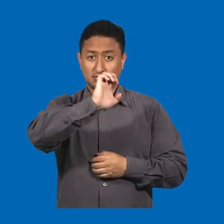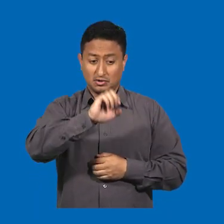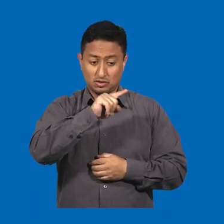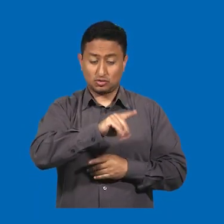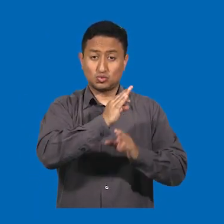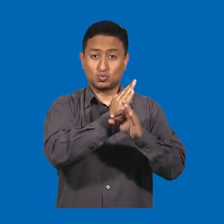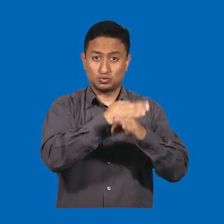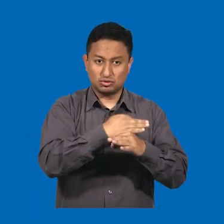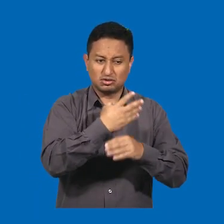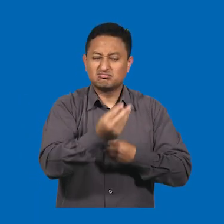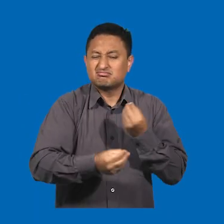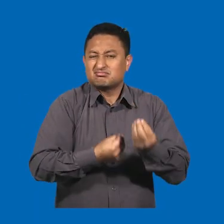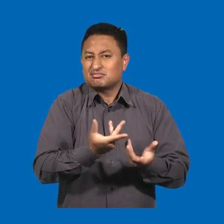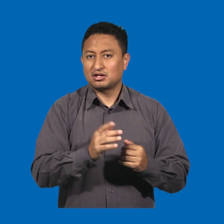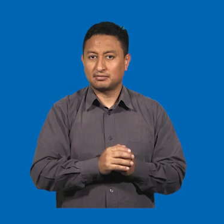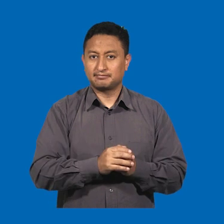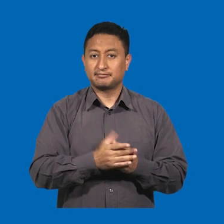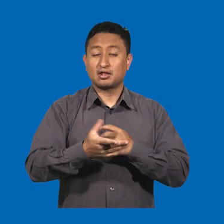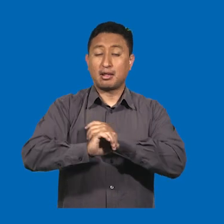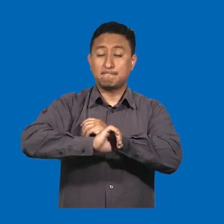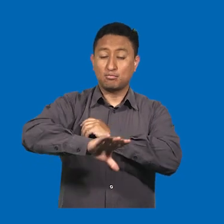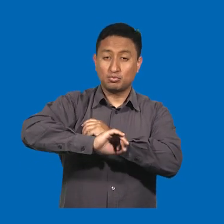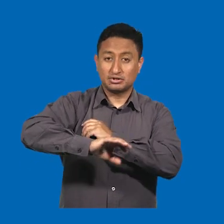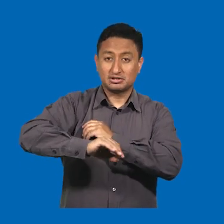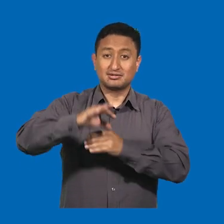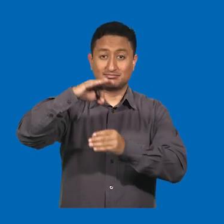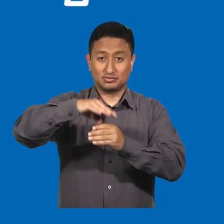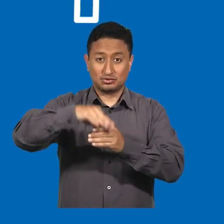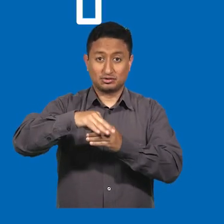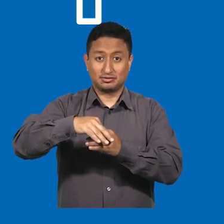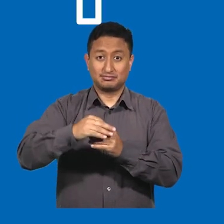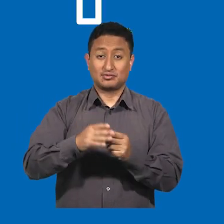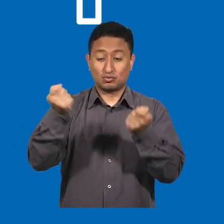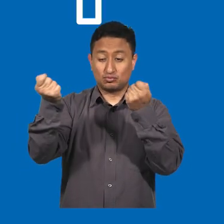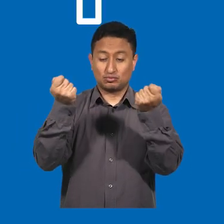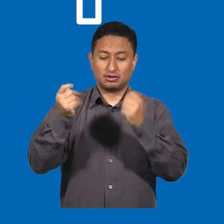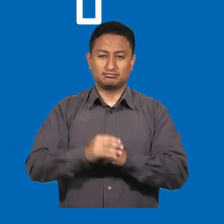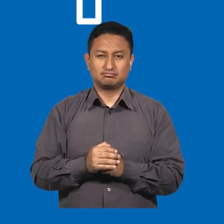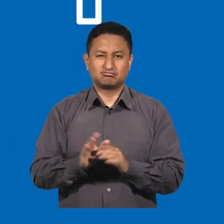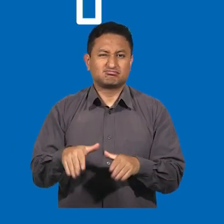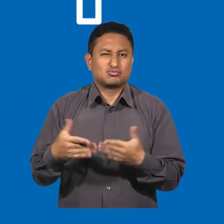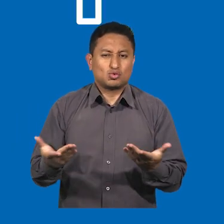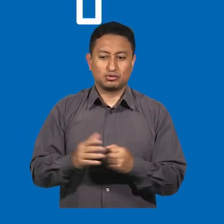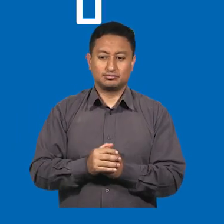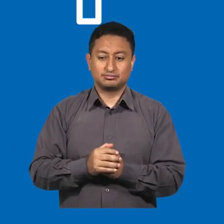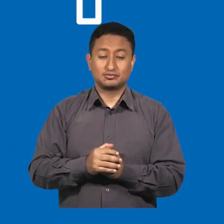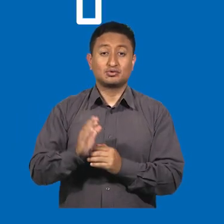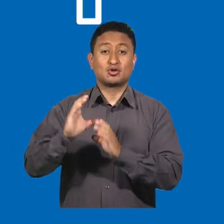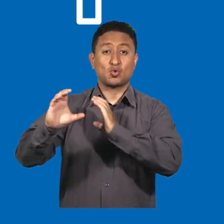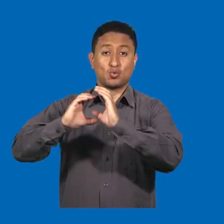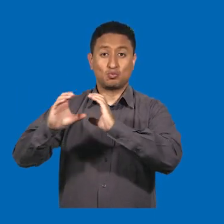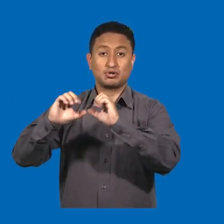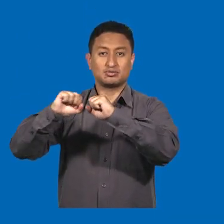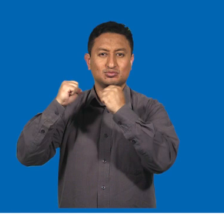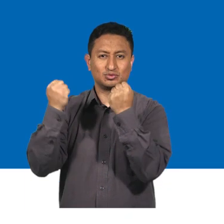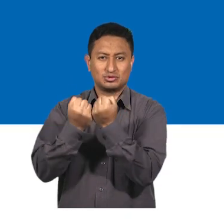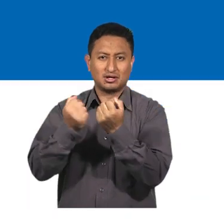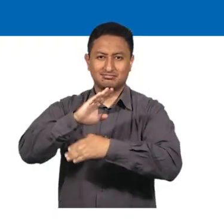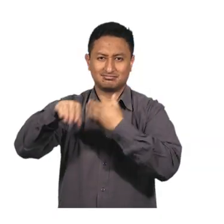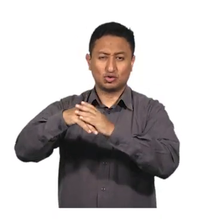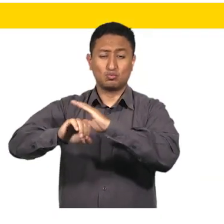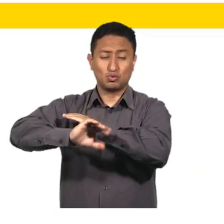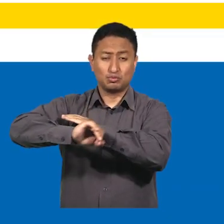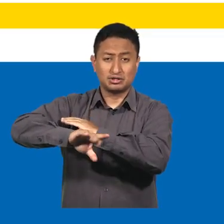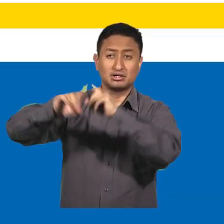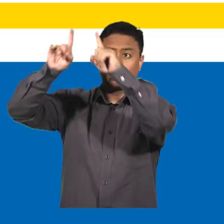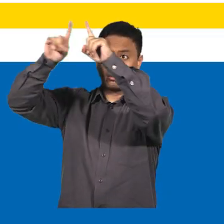Electoral está la de controlar la propaganda o publicidad electoral. Para el efecto, monitorea los medios de comunicación social